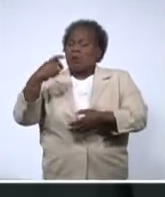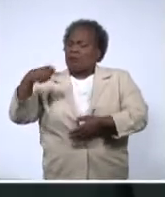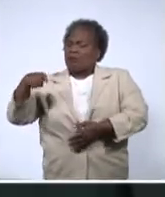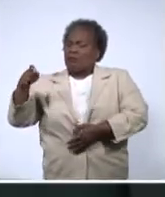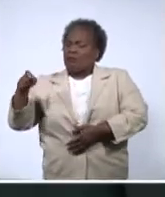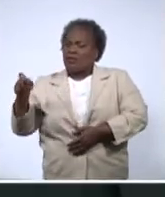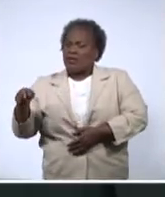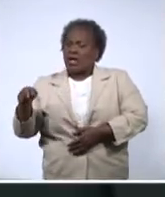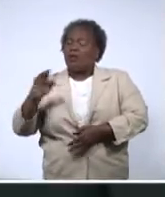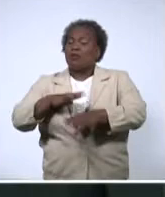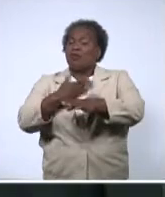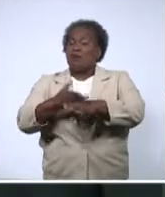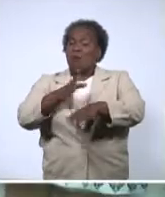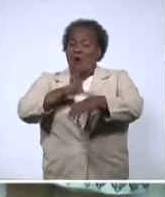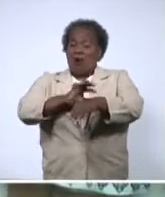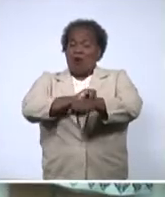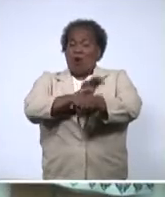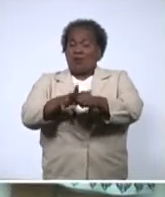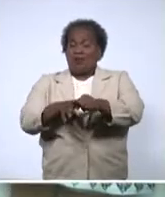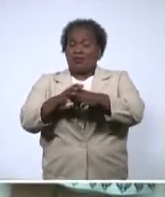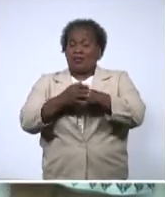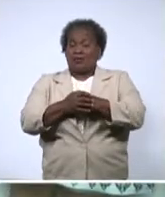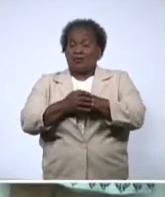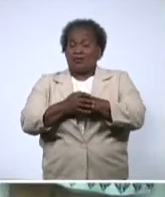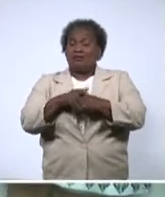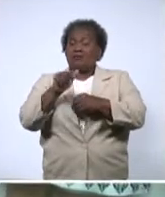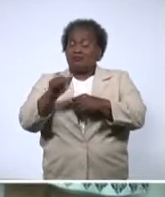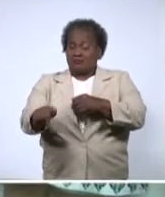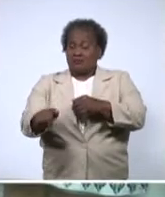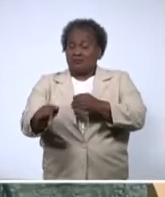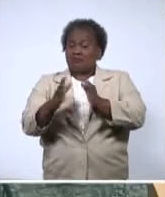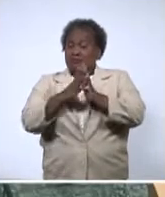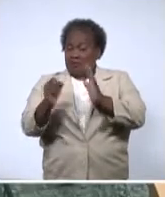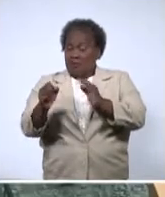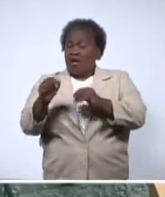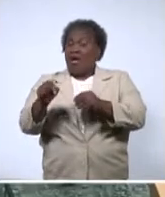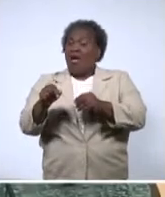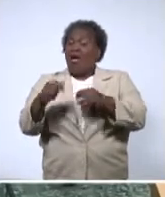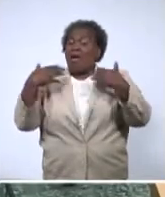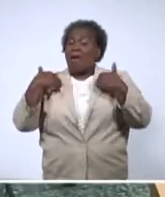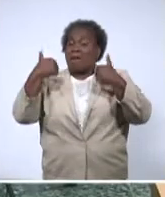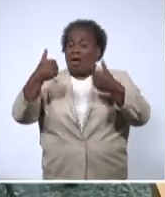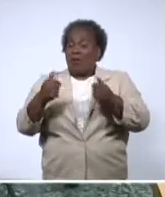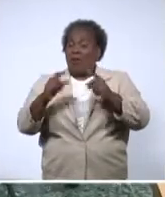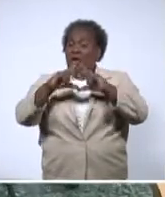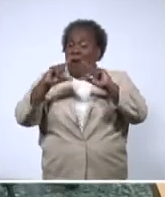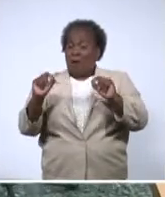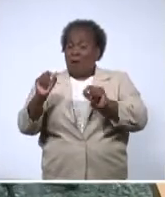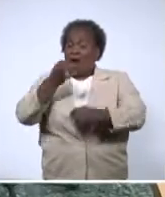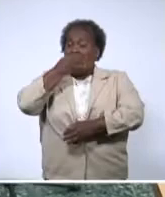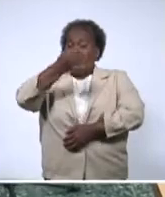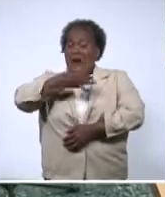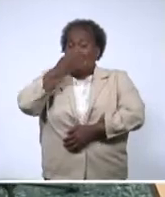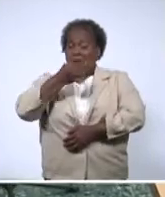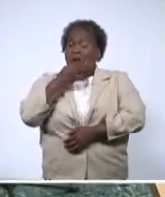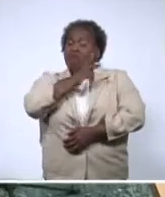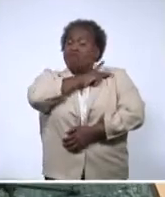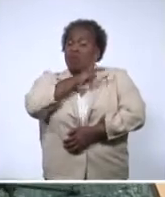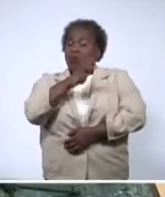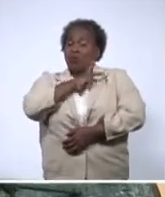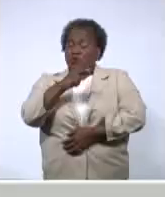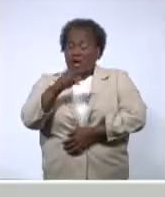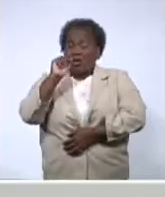bajo la pandemia de la COVID-19. Al rubricarlo, el embajador de Japón en Cuba, Fujimora Kahuchiro, reafirmó la voluntad de su nación por